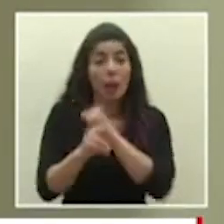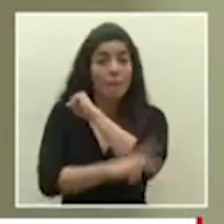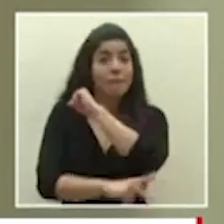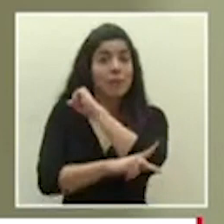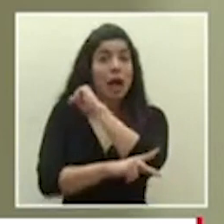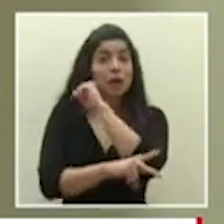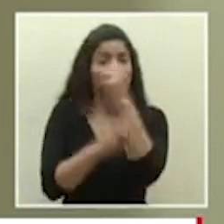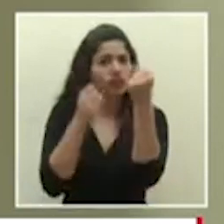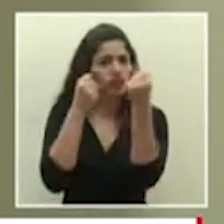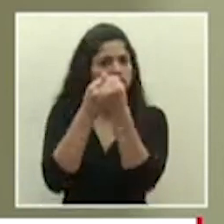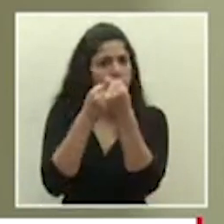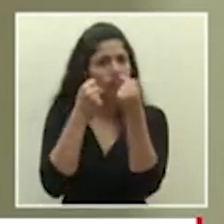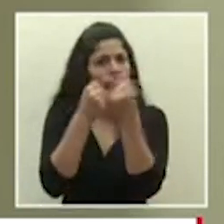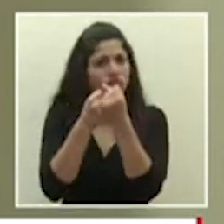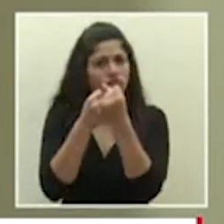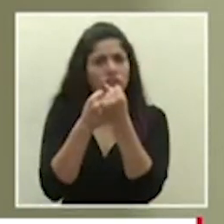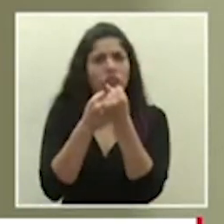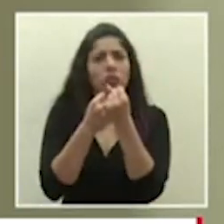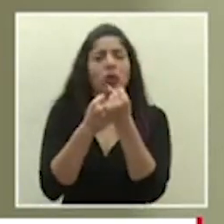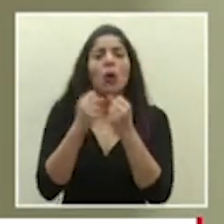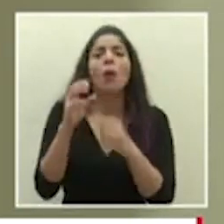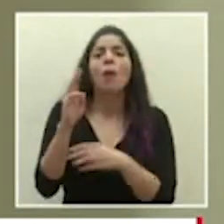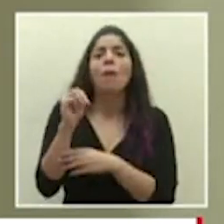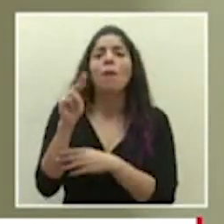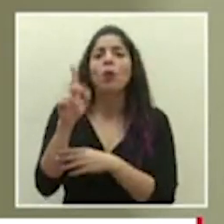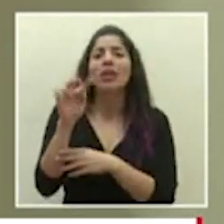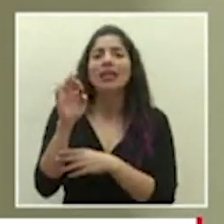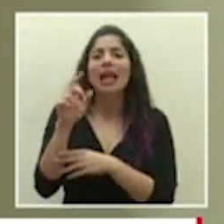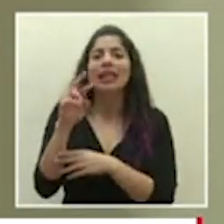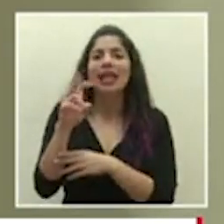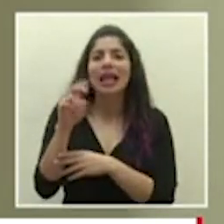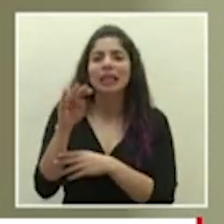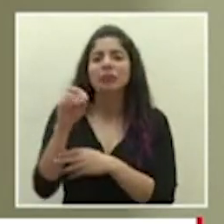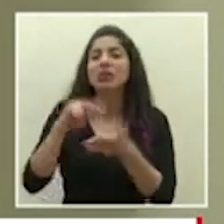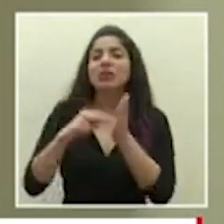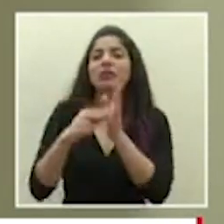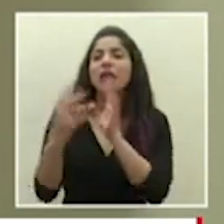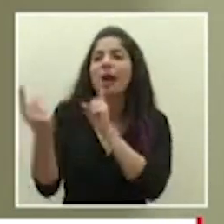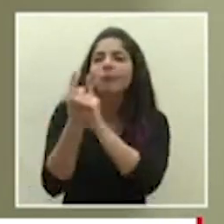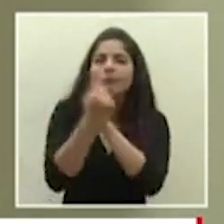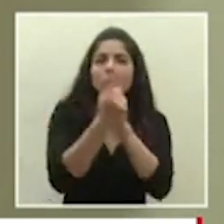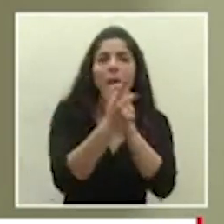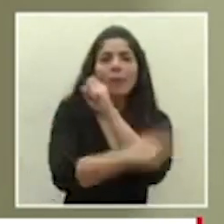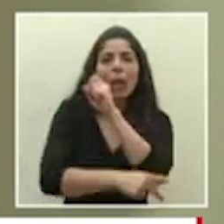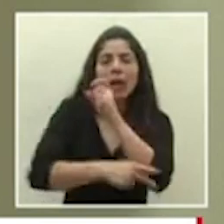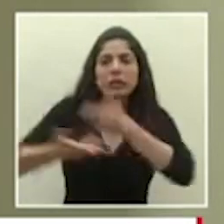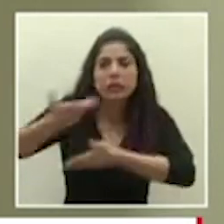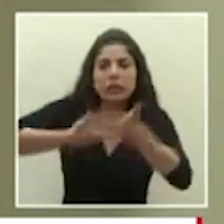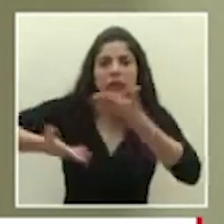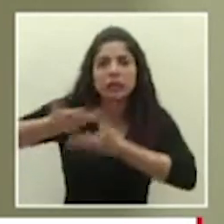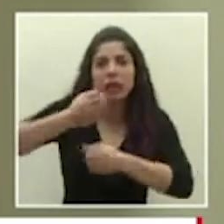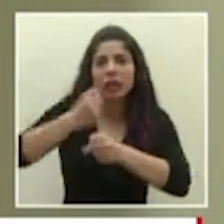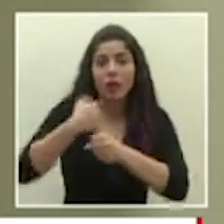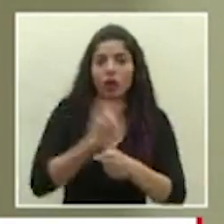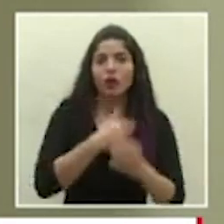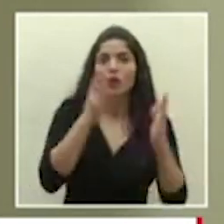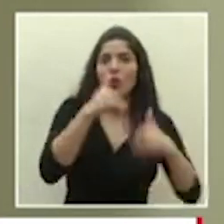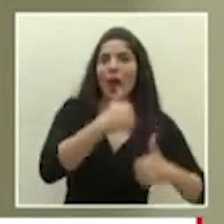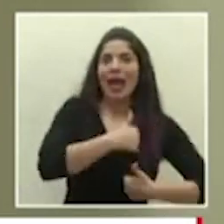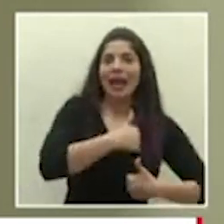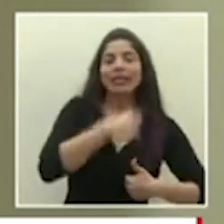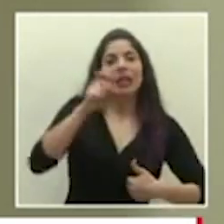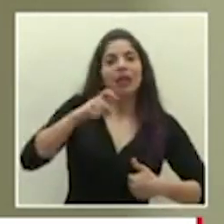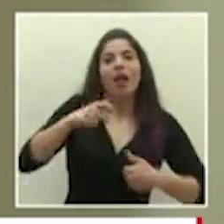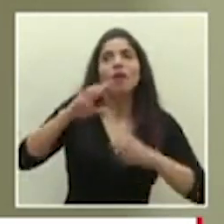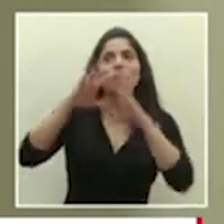apuesta al multilaterismo no tenemos ejército tenemos que trabajar de forma coordinada con el mundo